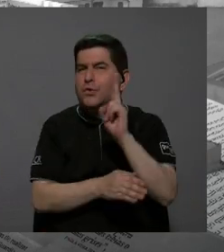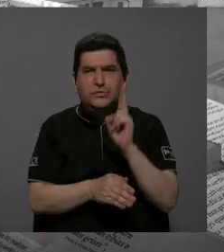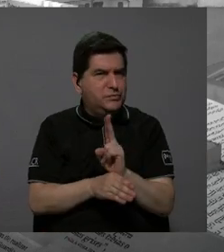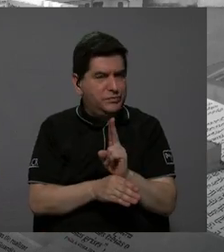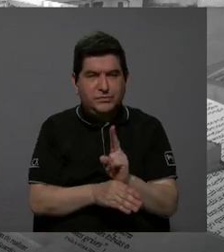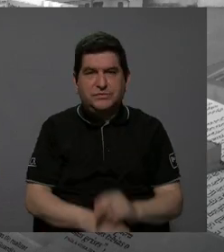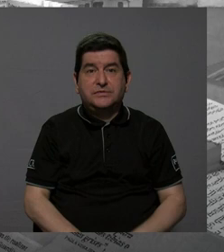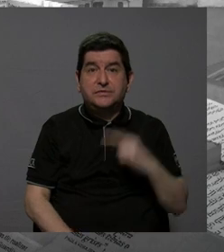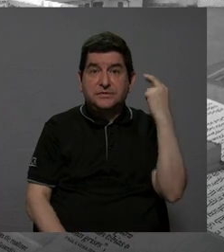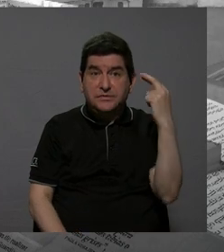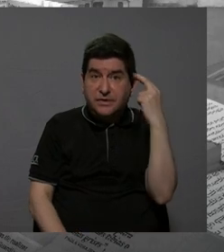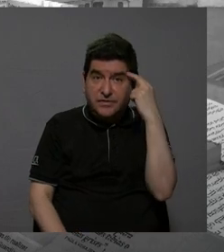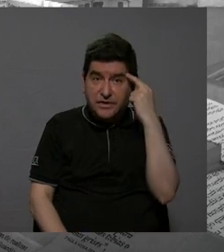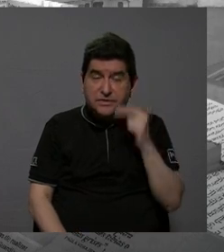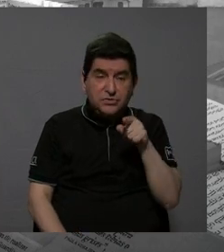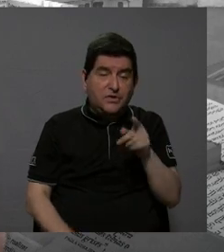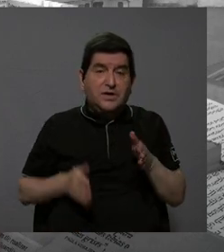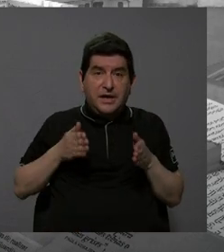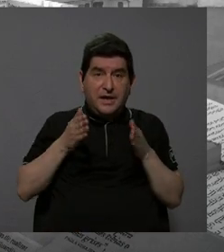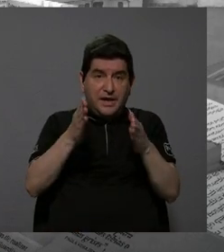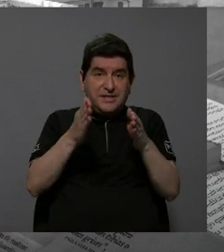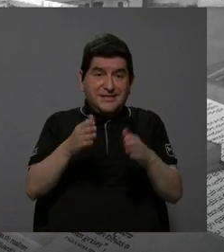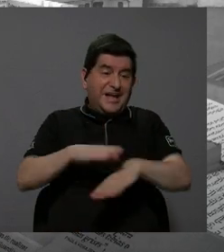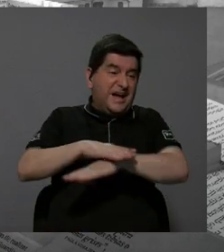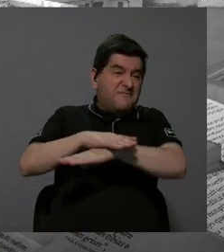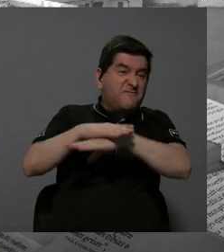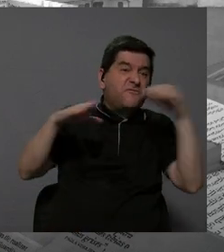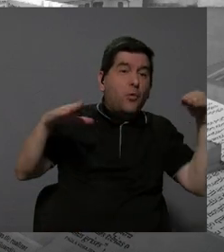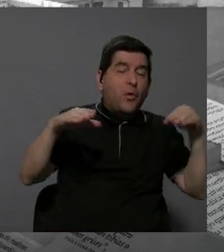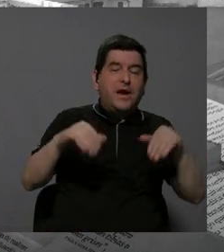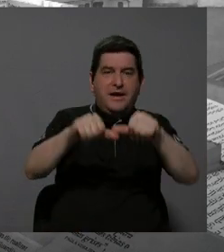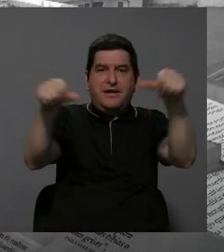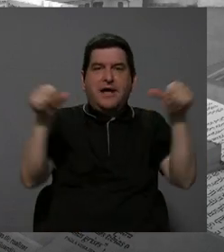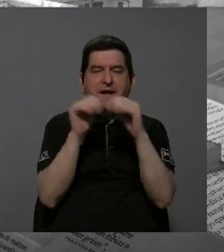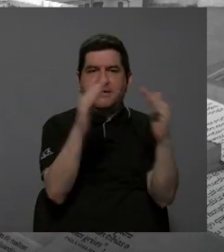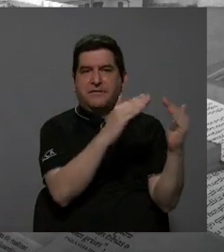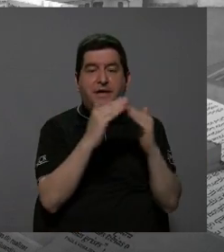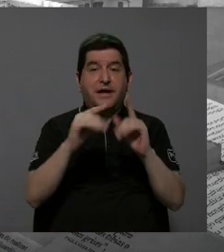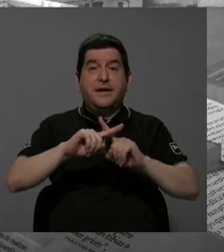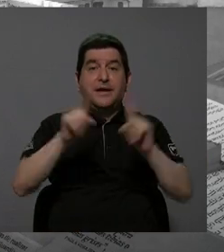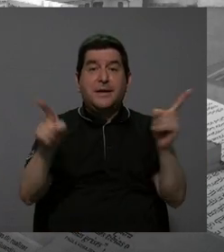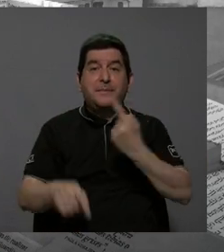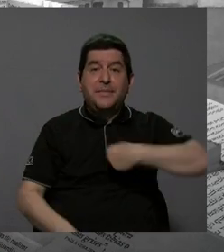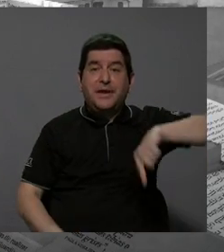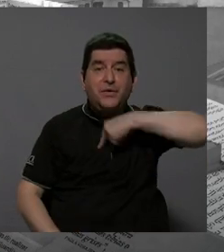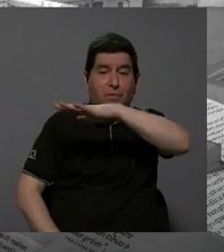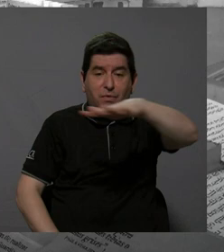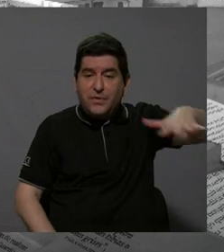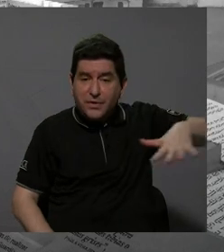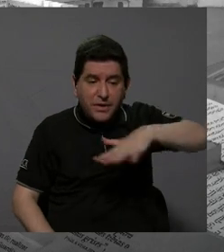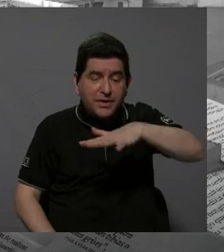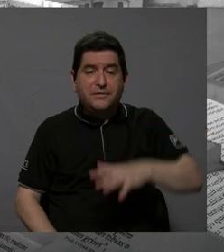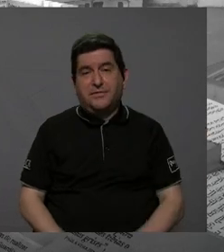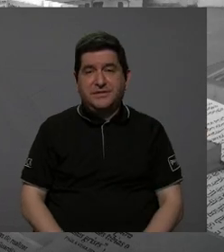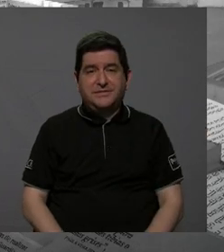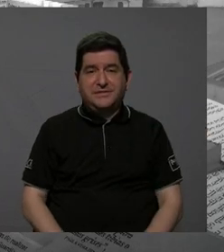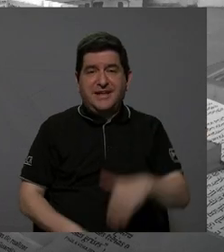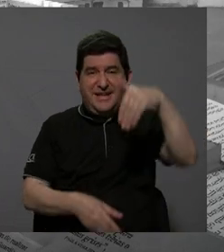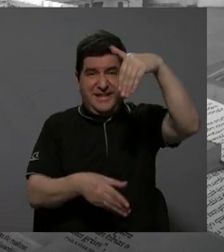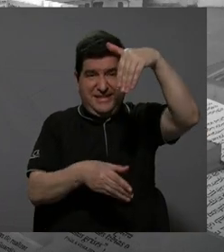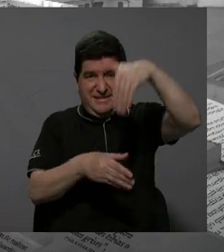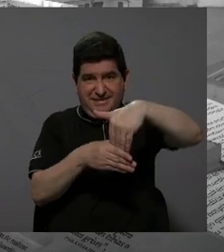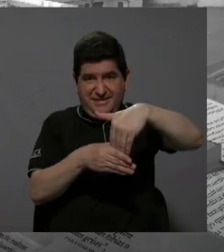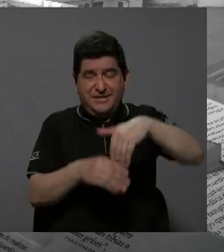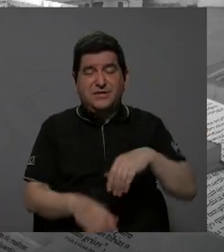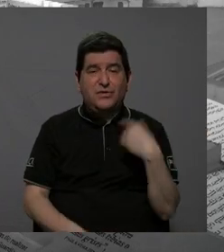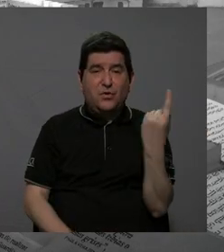tanto porque en principio la autopista está completamente fuera de los centros urbanos, pero en nuestro medio generalmente termina siendo casi que